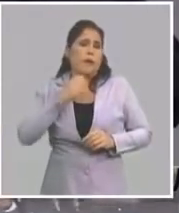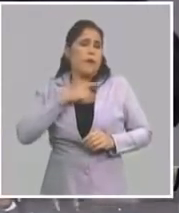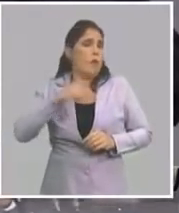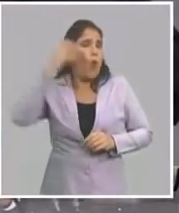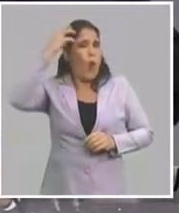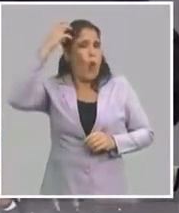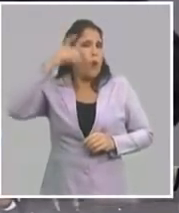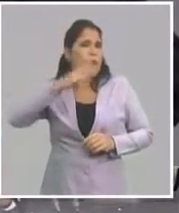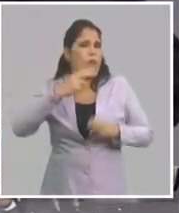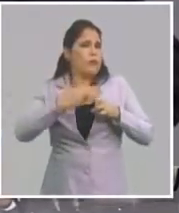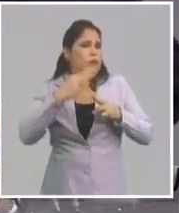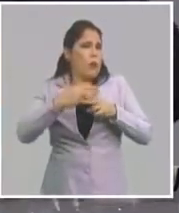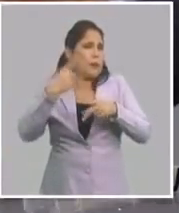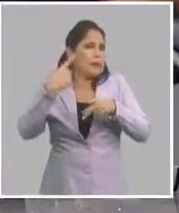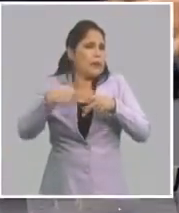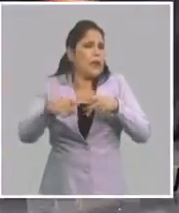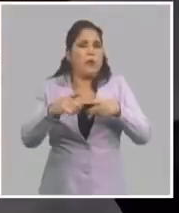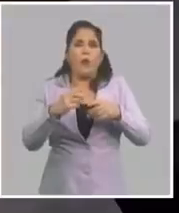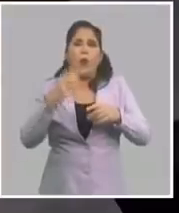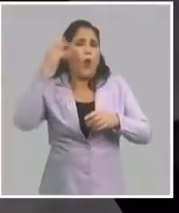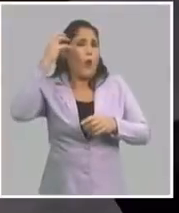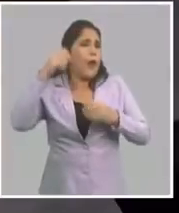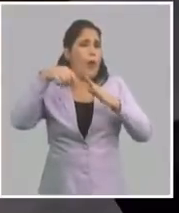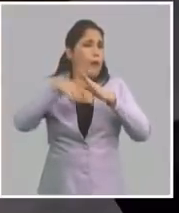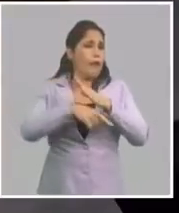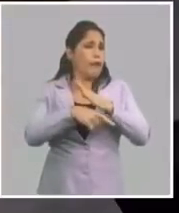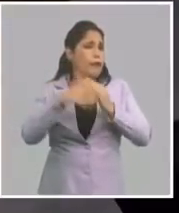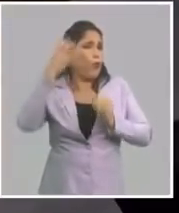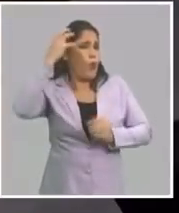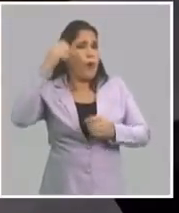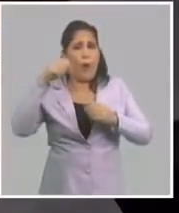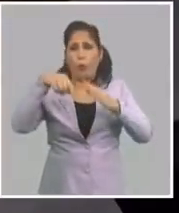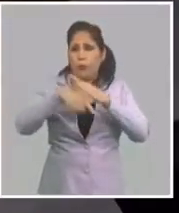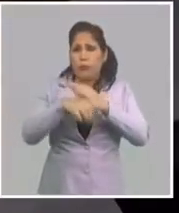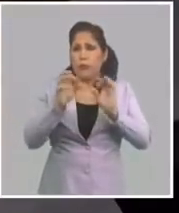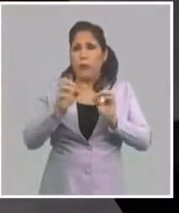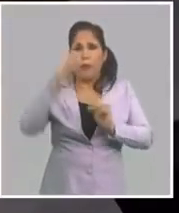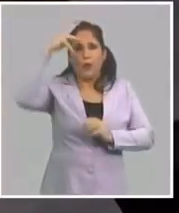¿cómo es que le dice? Gobierno profundo, el Estado profundo.